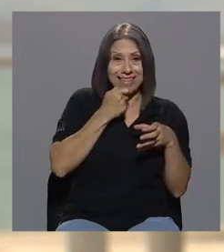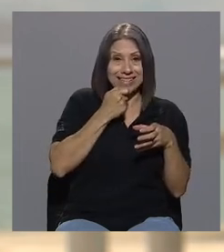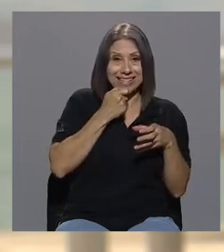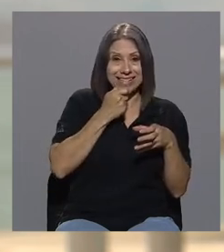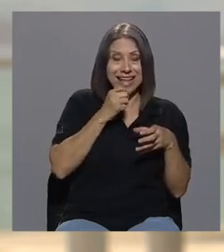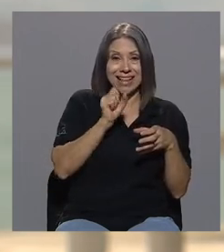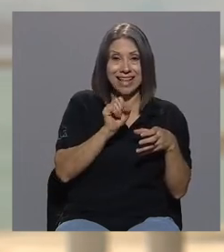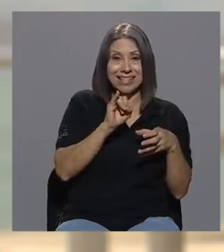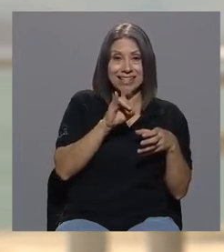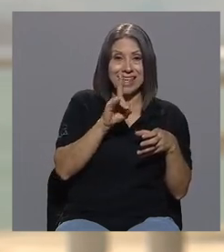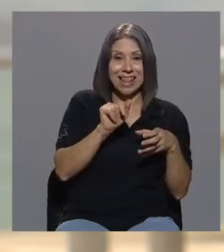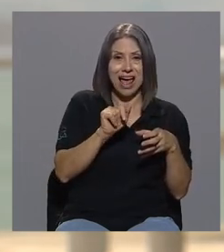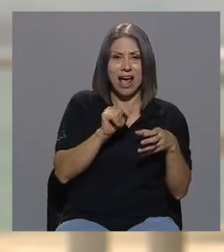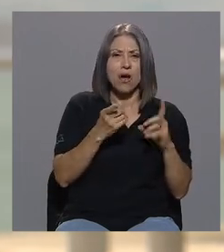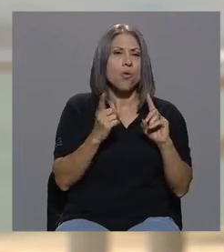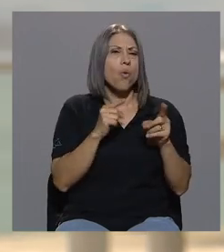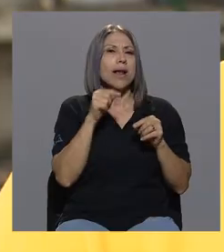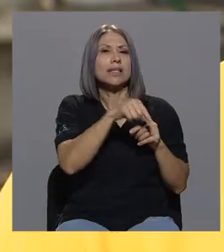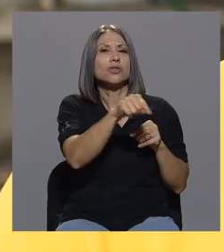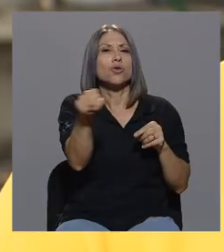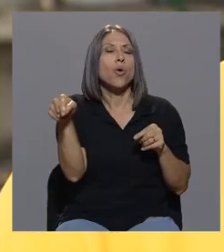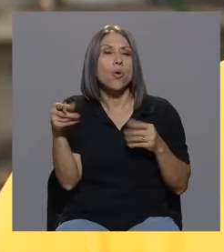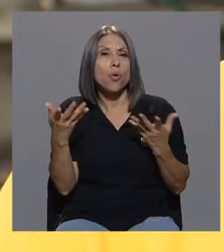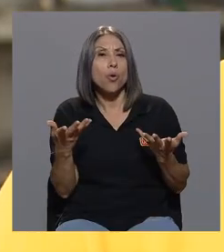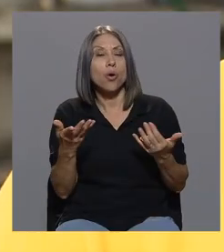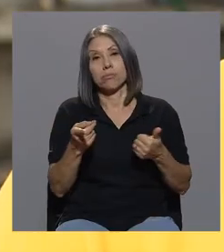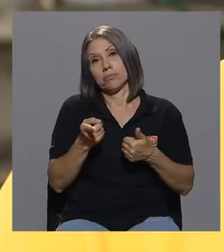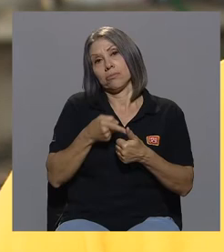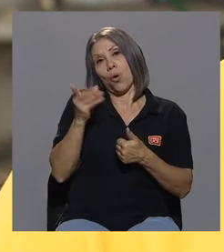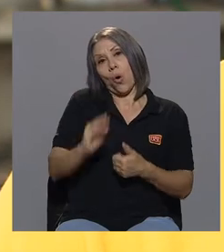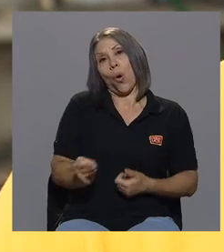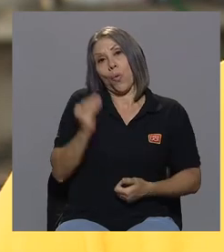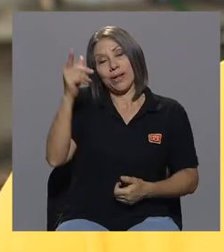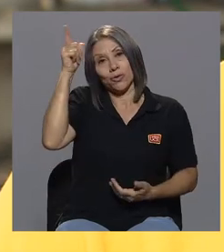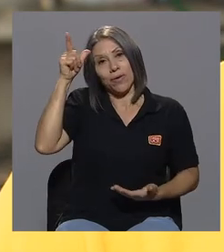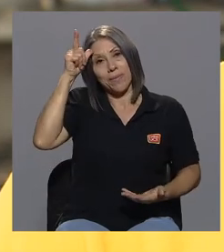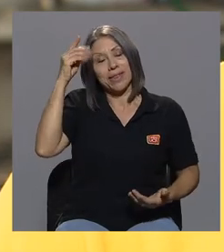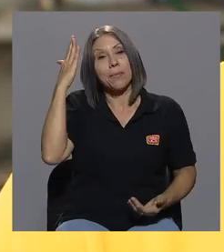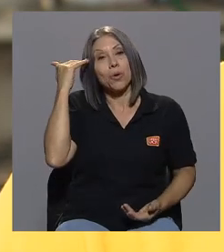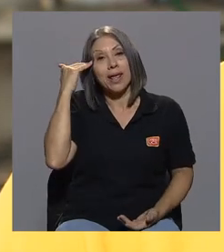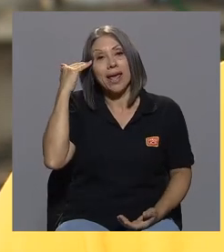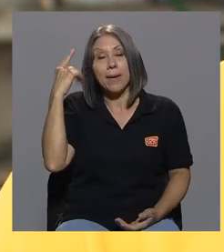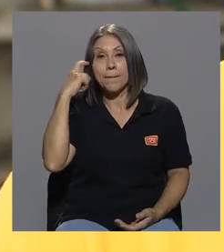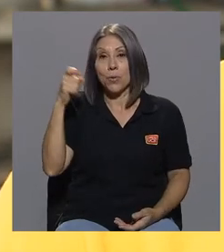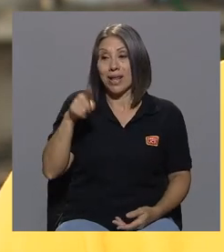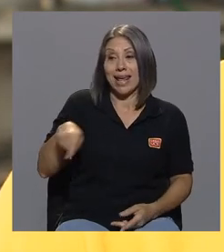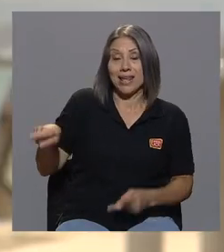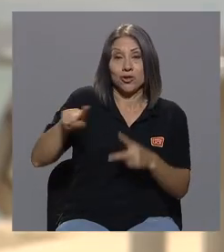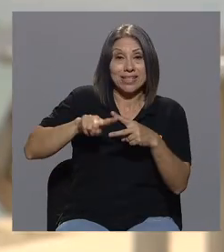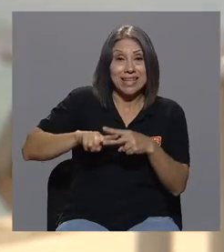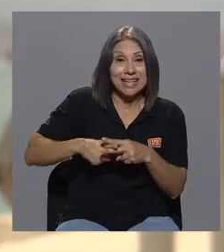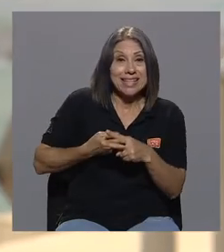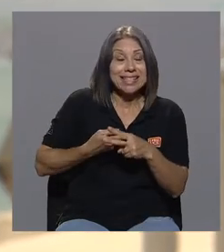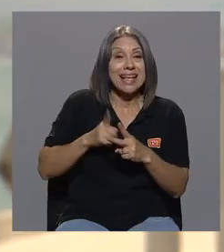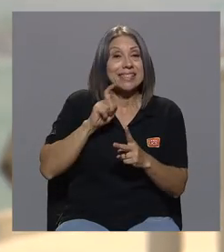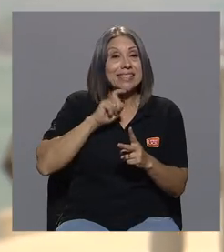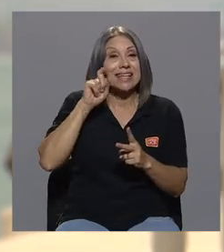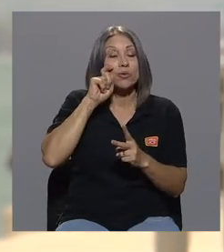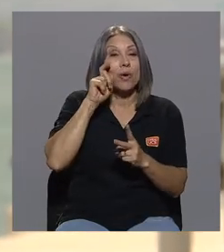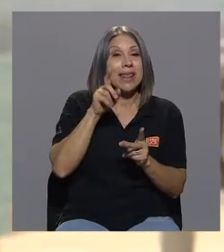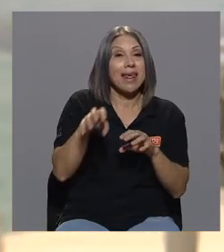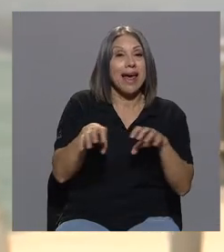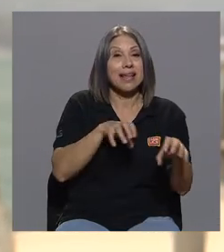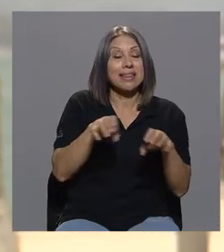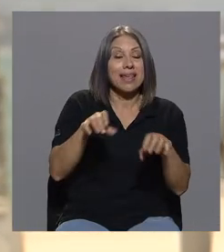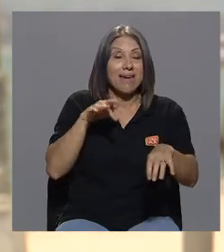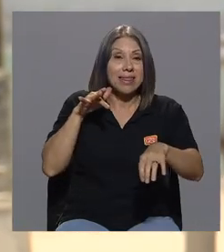obviamente nuestros jóvenes ¿por qué? porque inician una sexualidad activa desde muy tempranidad